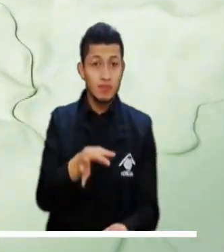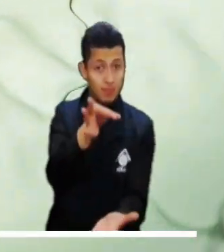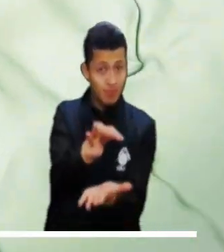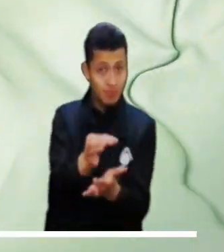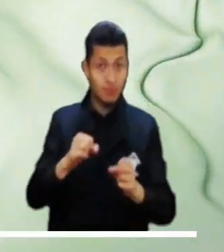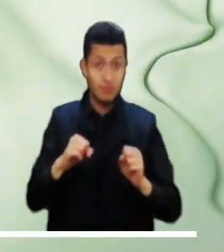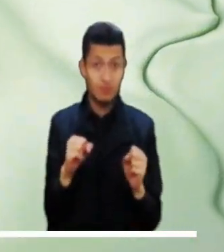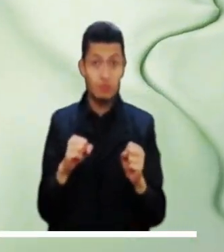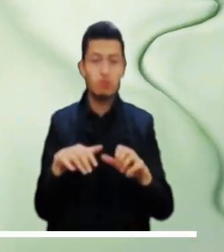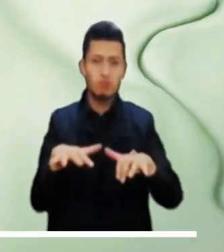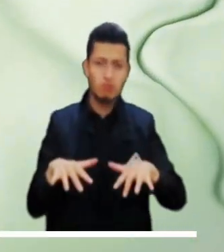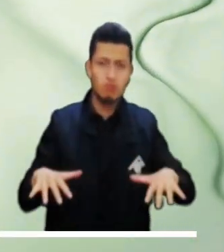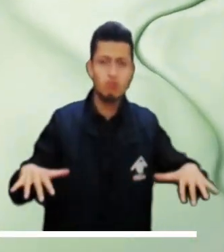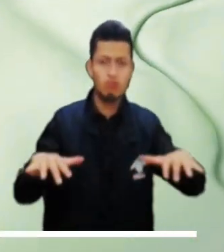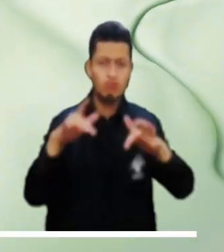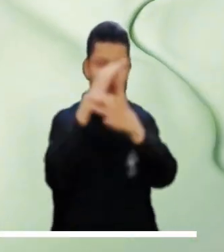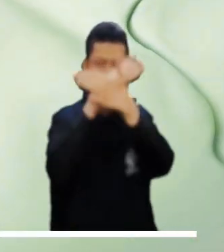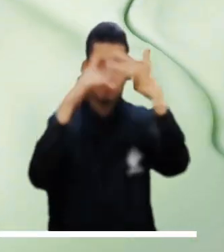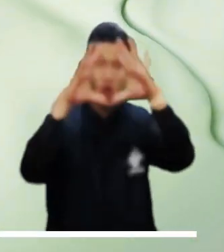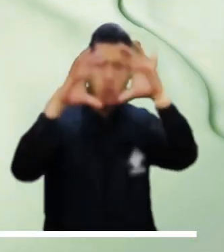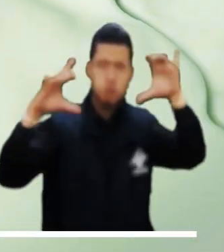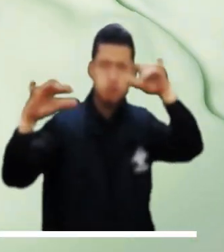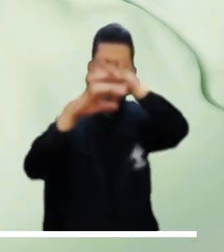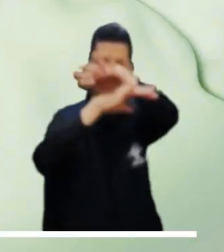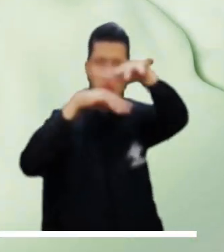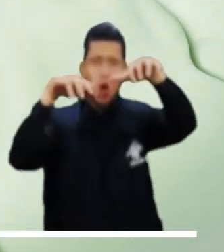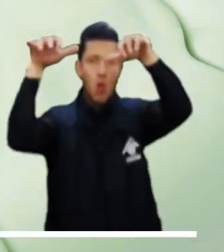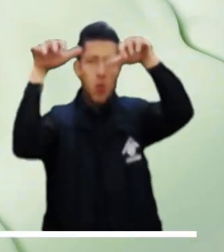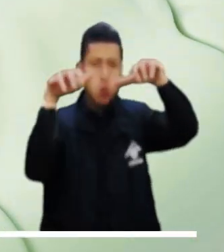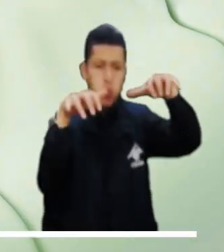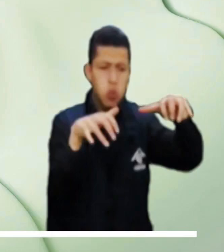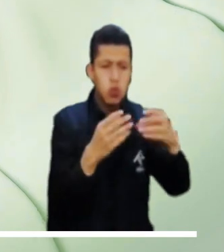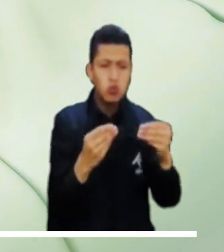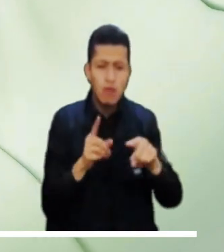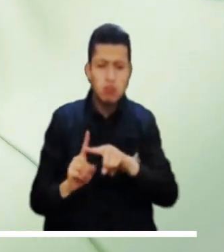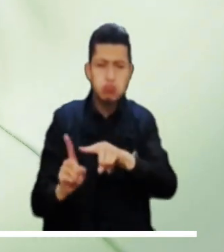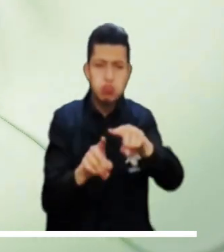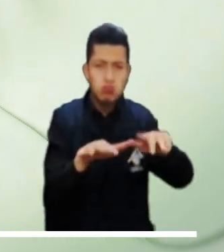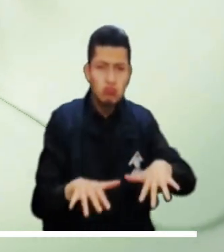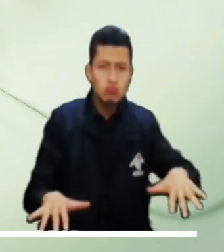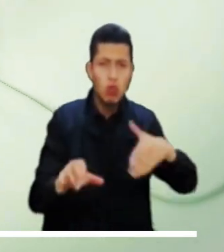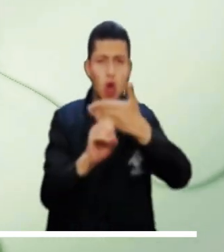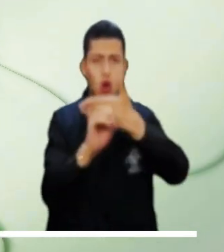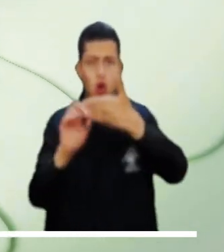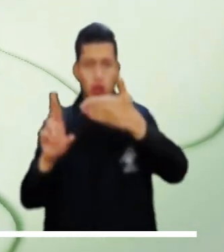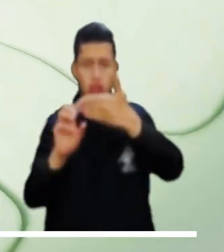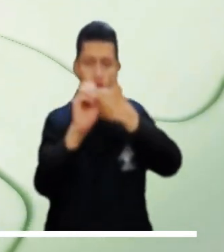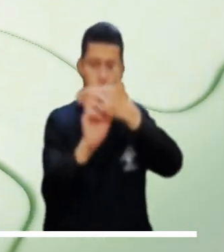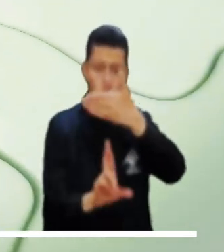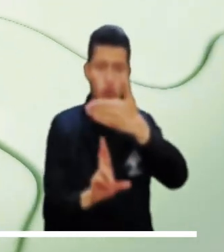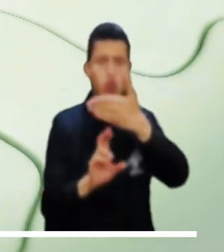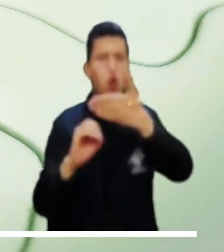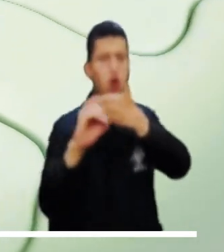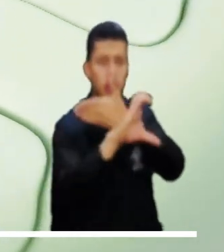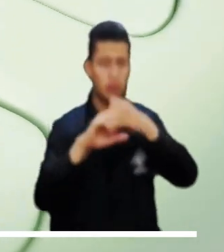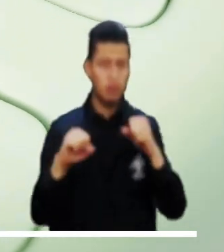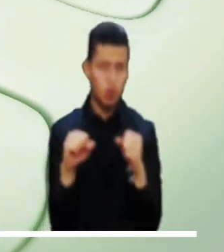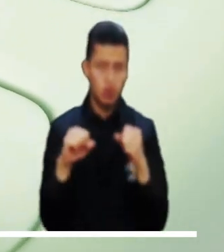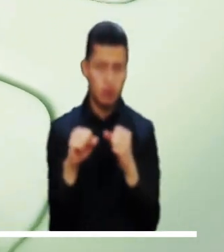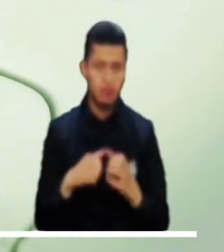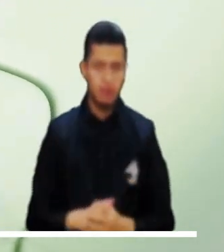del país mantendrá las condiciones de cielo nublado con lluvias dispersas y ligeras sobre el oriente, sur y occidente de Bogotá.